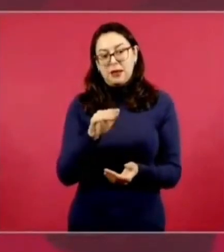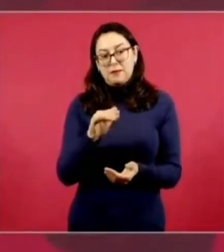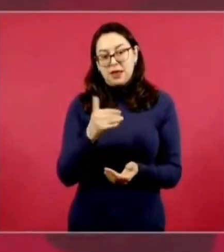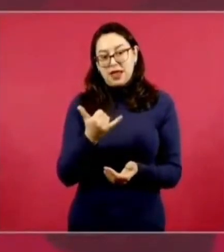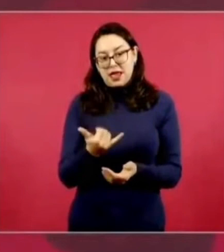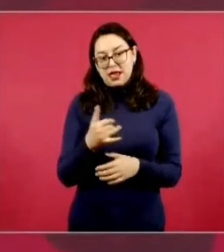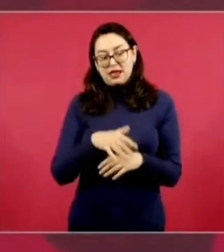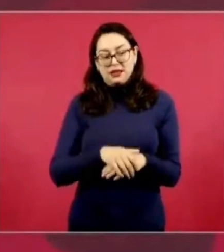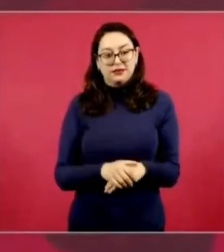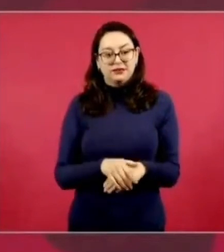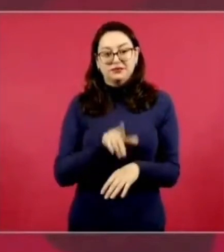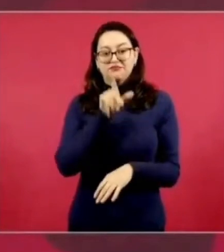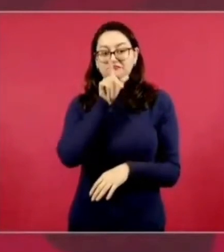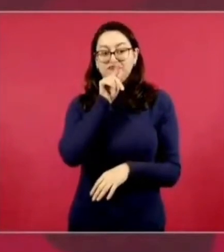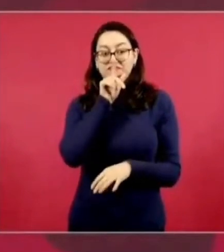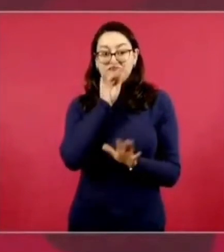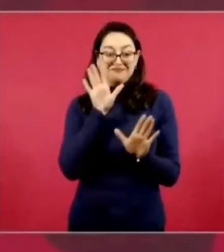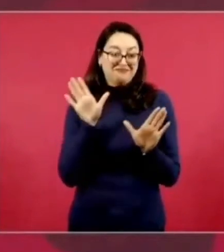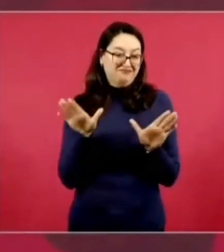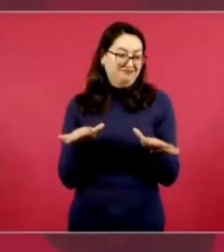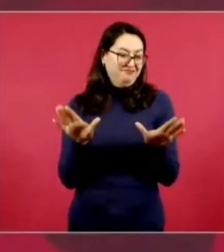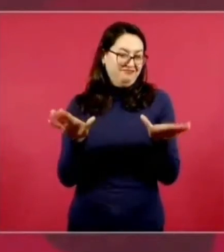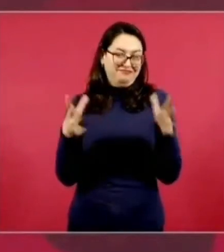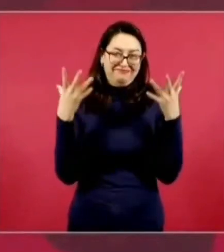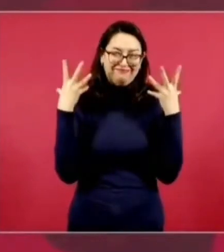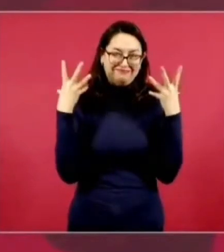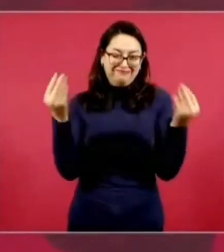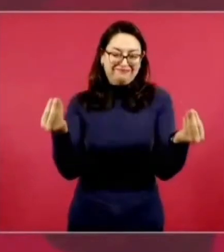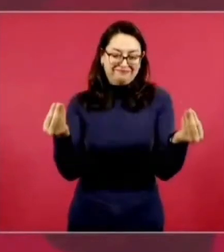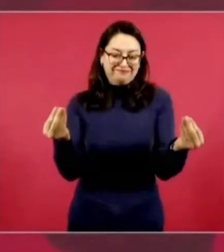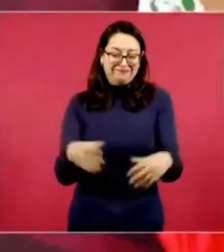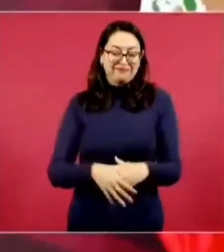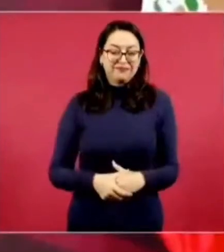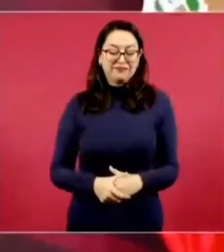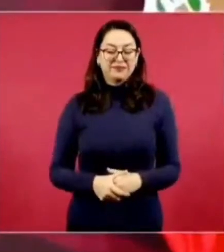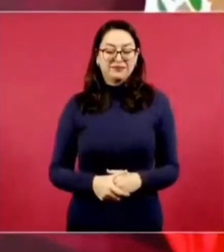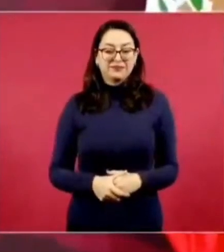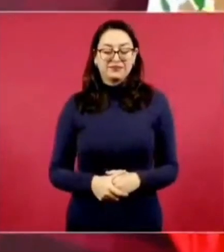pájaros todos los pájaros